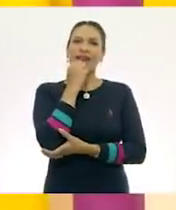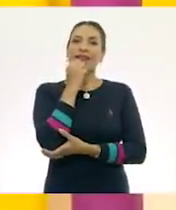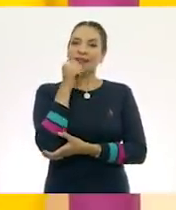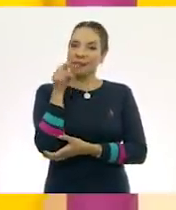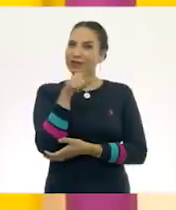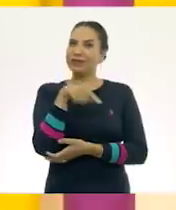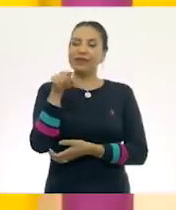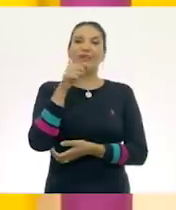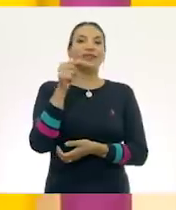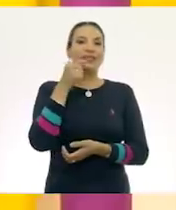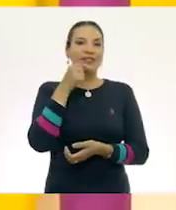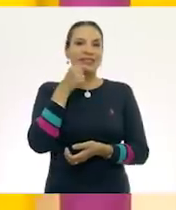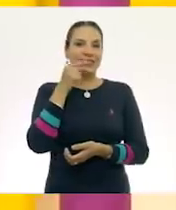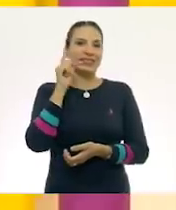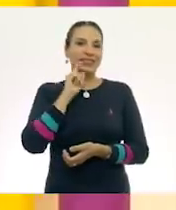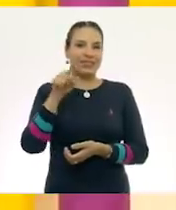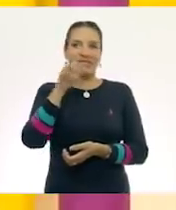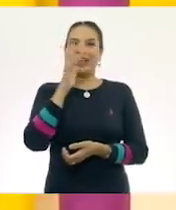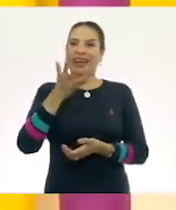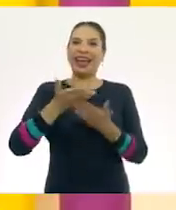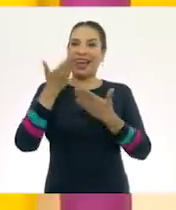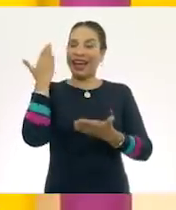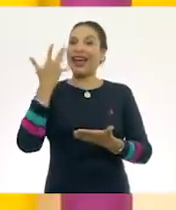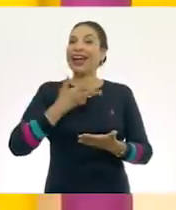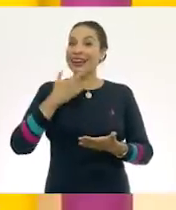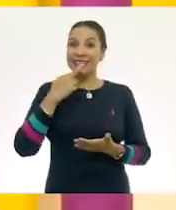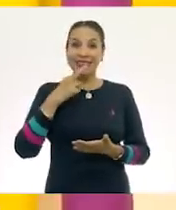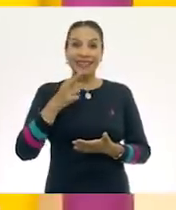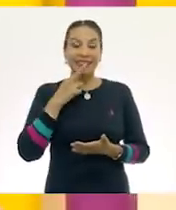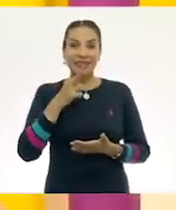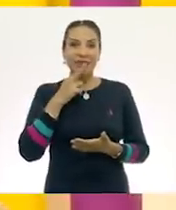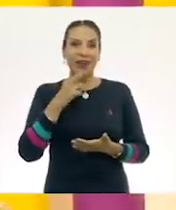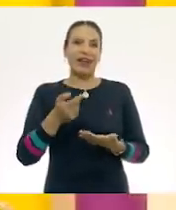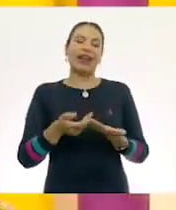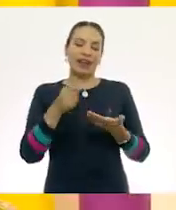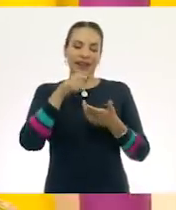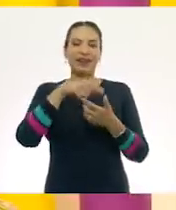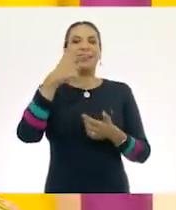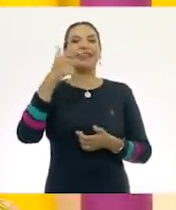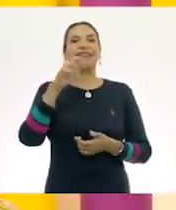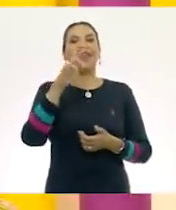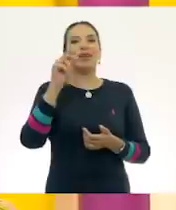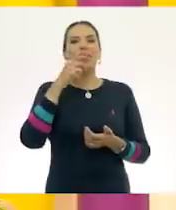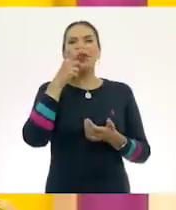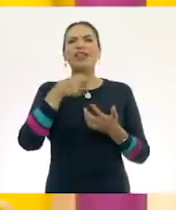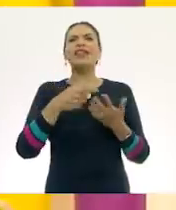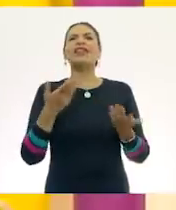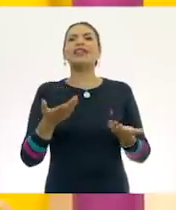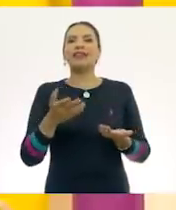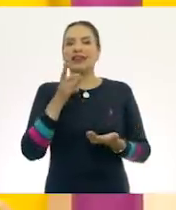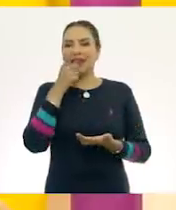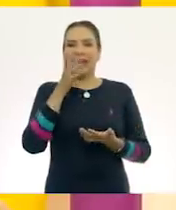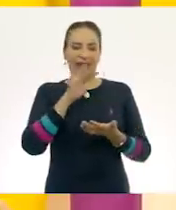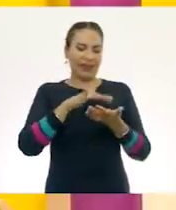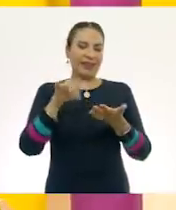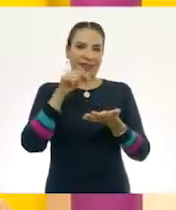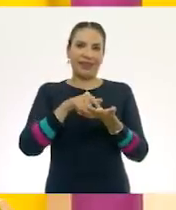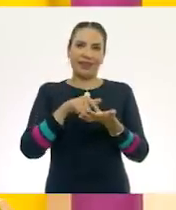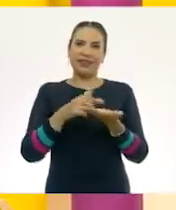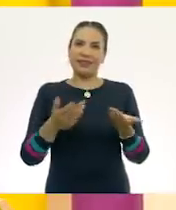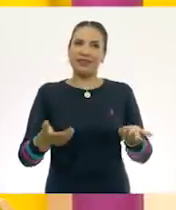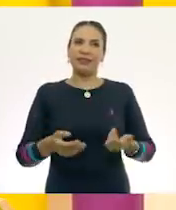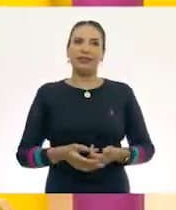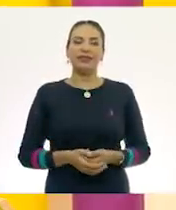ay, mis niños y niñas ya tenían la respuesta. Esta es de Guillermo, vamos a ver. Guillermo, ya leí tu respuesta.